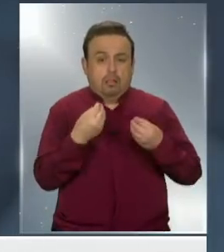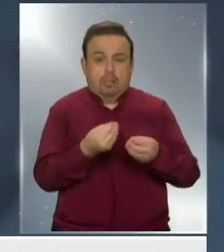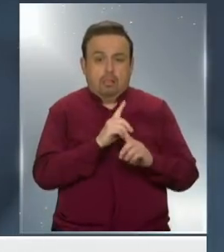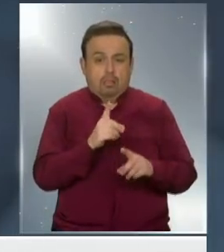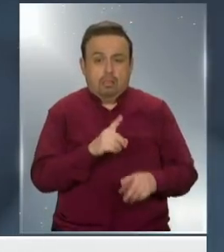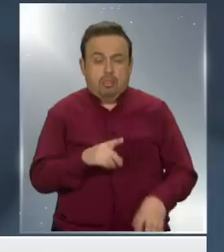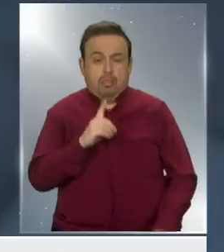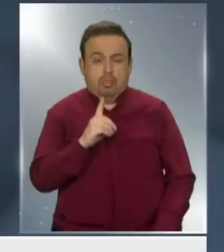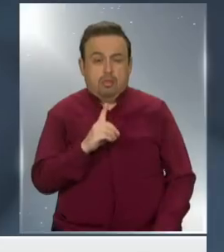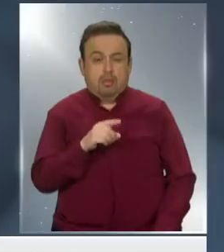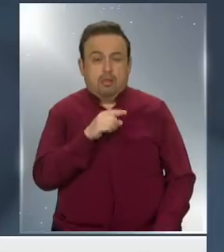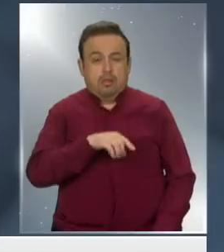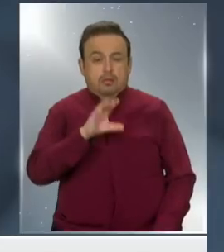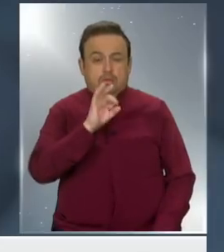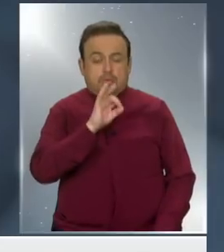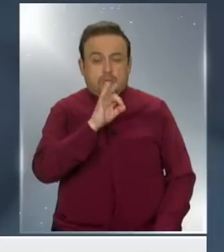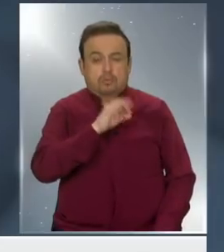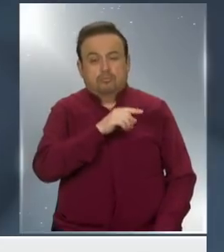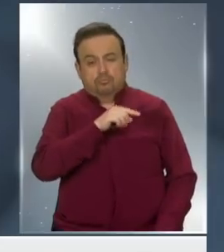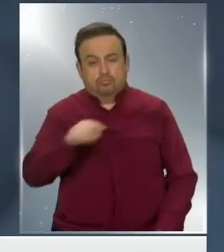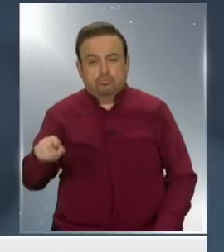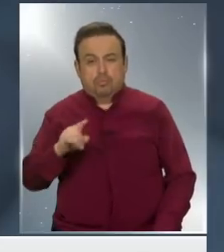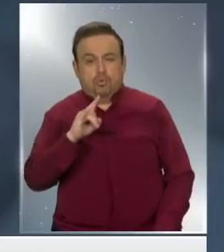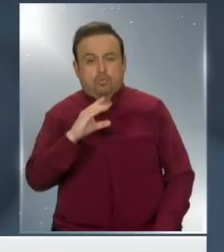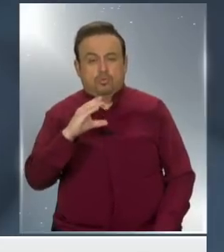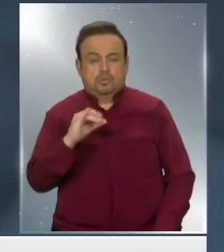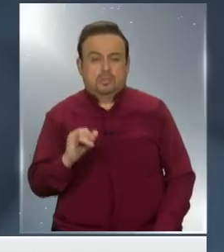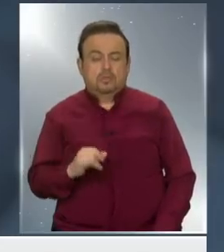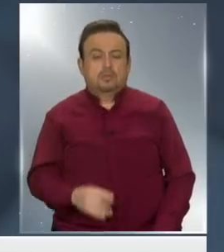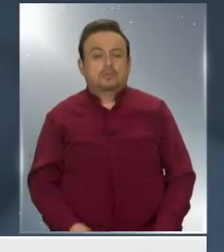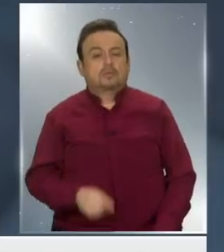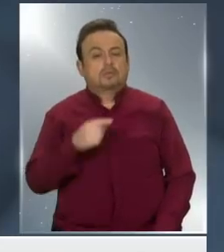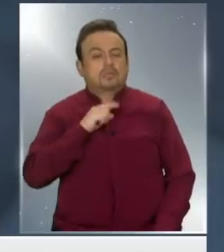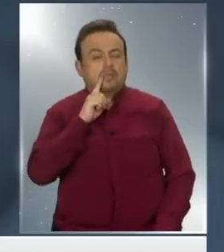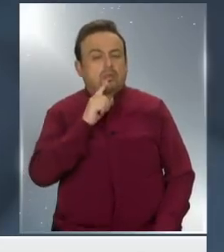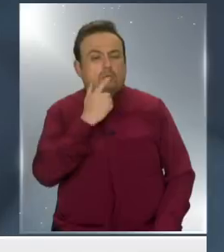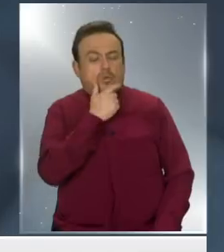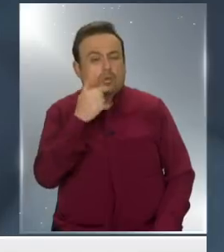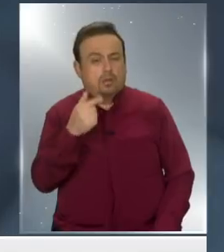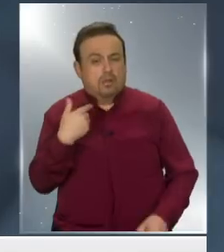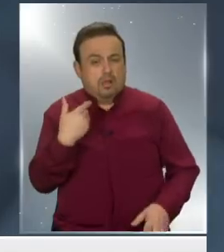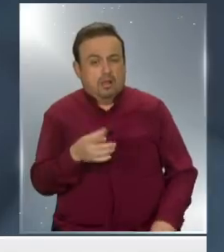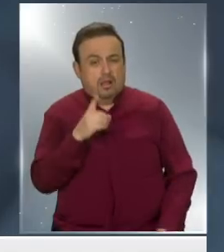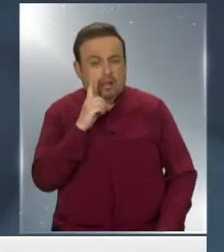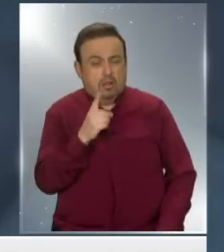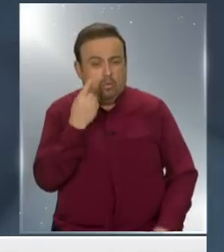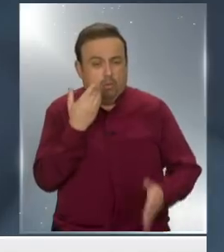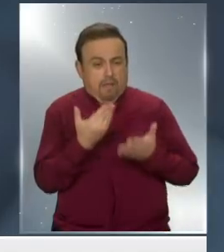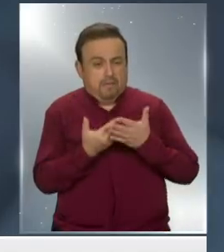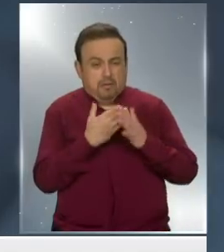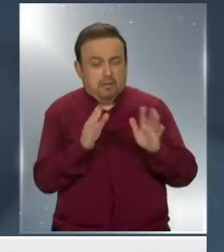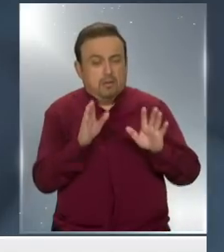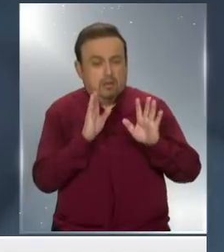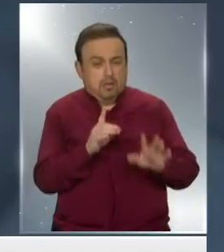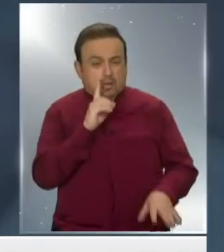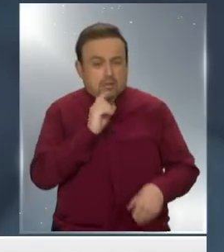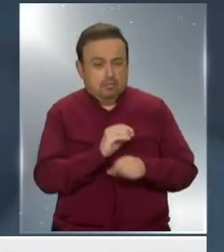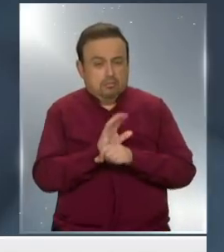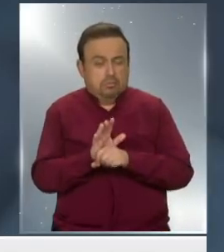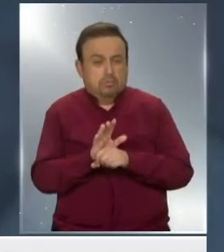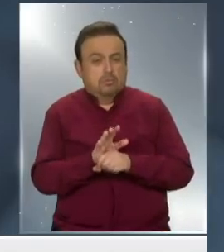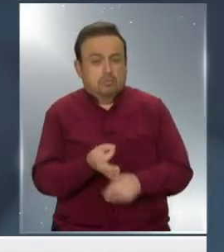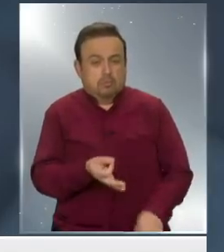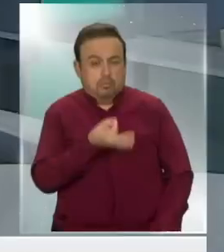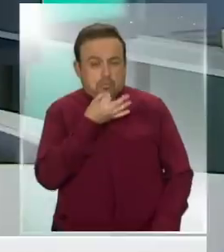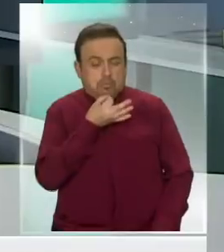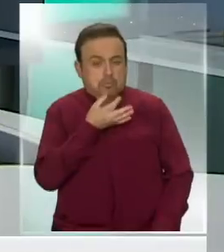vitamina D? El 50% fue derivado a una unidad. Daniel, tengo una duda. ¿Recibieron vitamina D una vez ya estando con coronavirus? Exactamente.